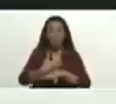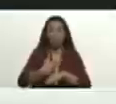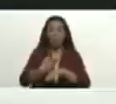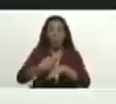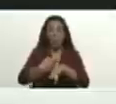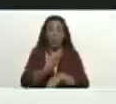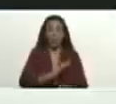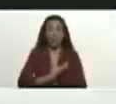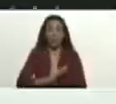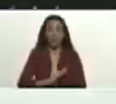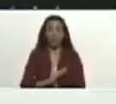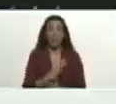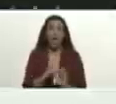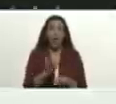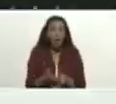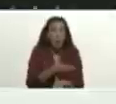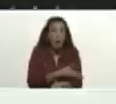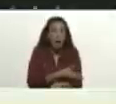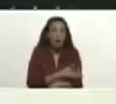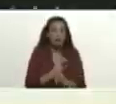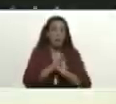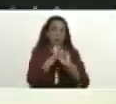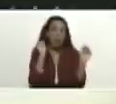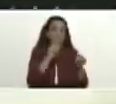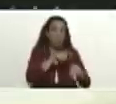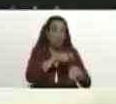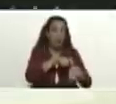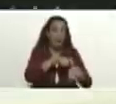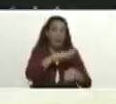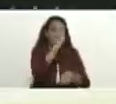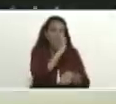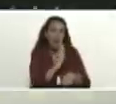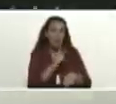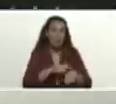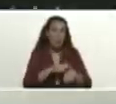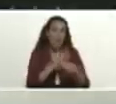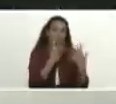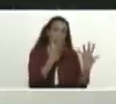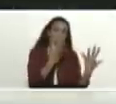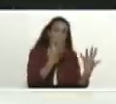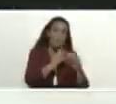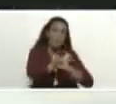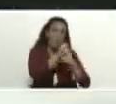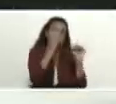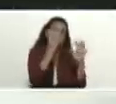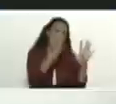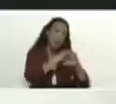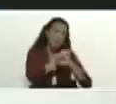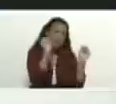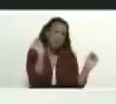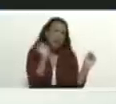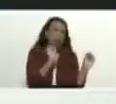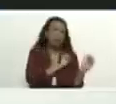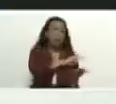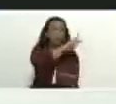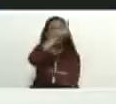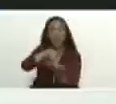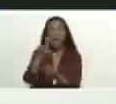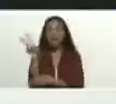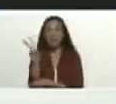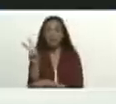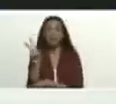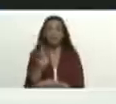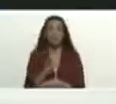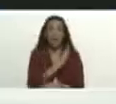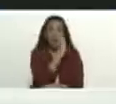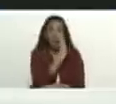Brasil, más o menos a las 10 de la mañana hora de Venezuela, después de terminar algunas reuniones esta mañana muy productivas en Brasil,